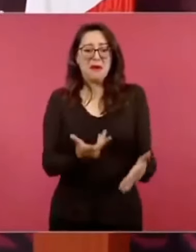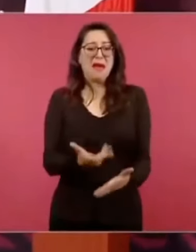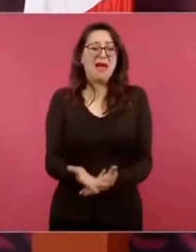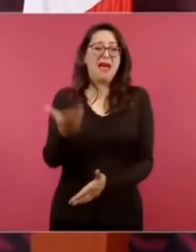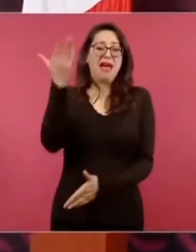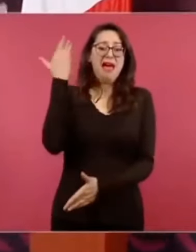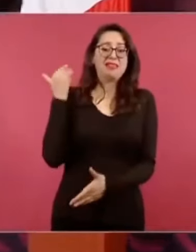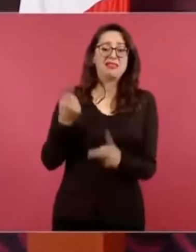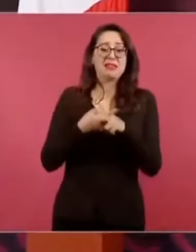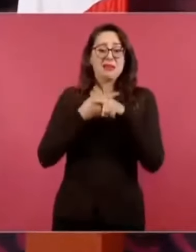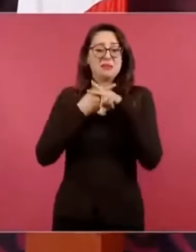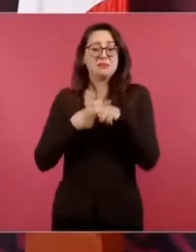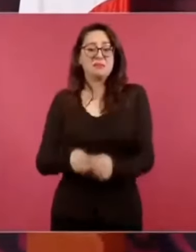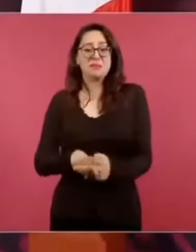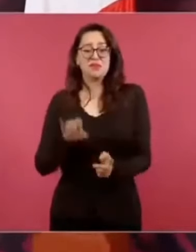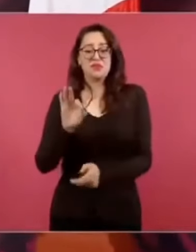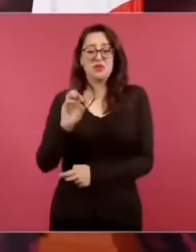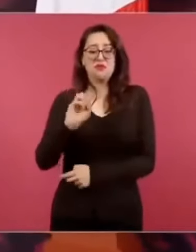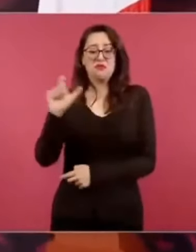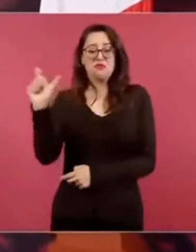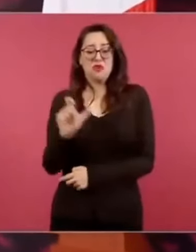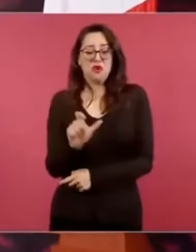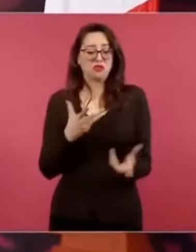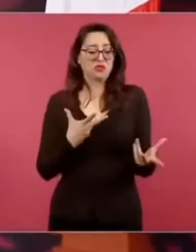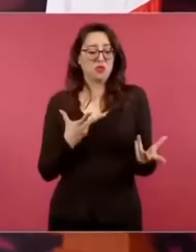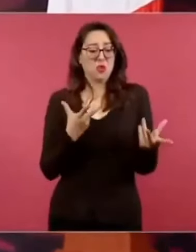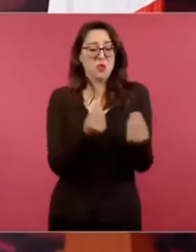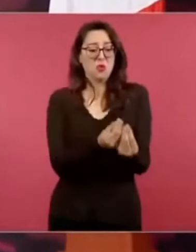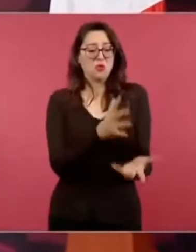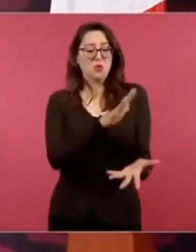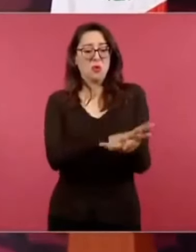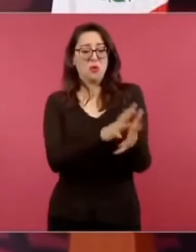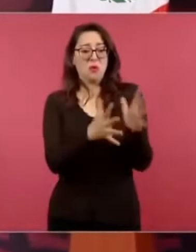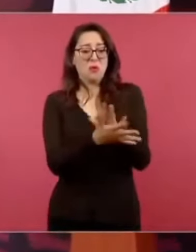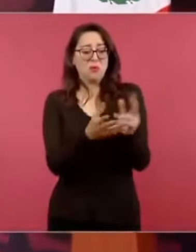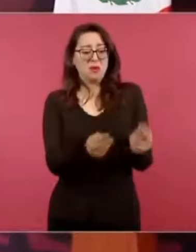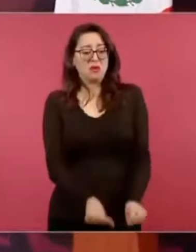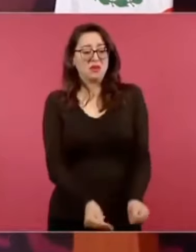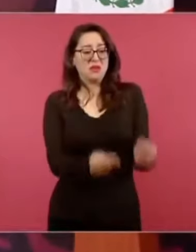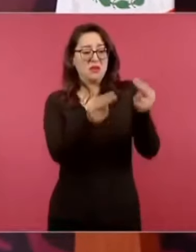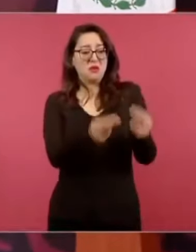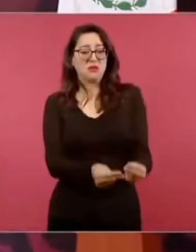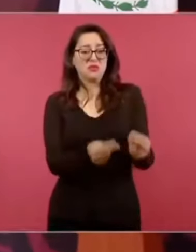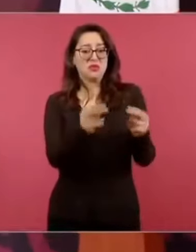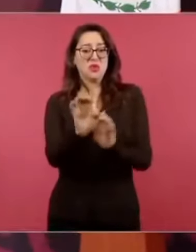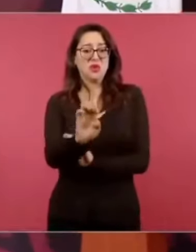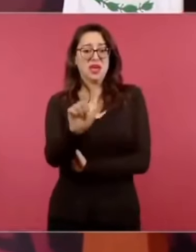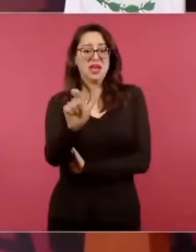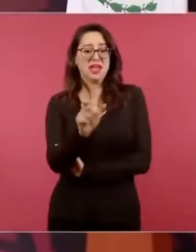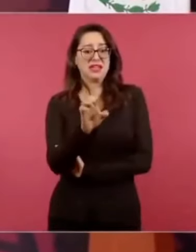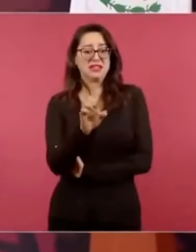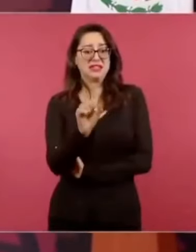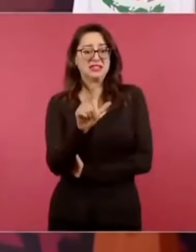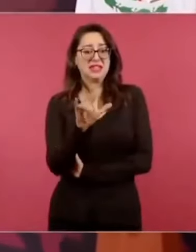que está